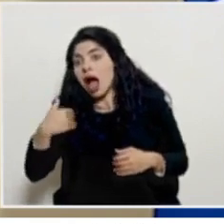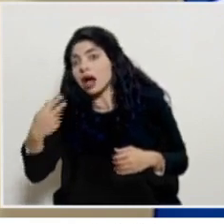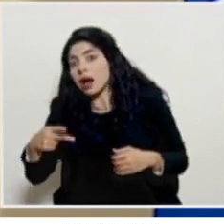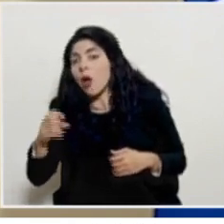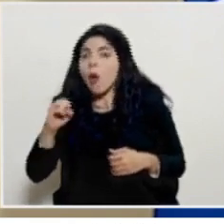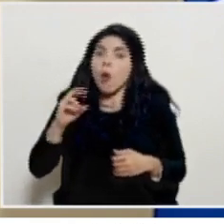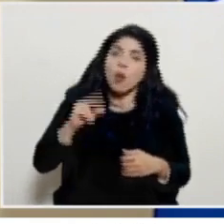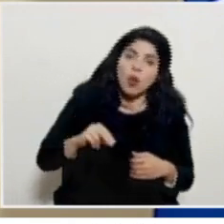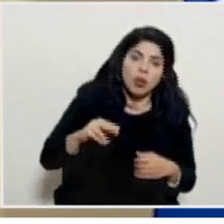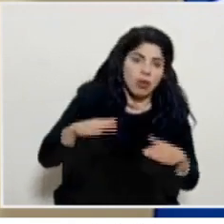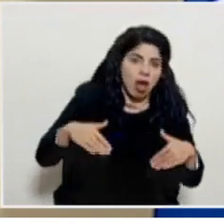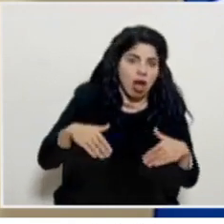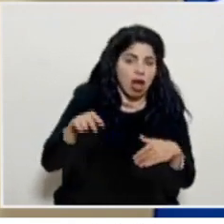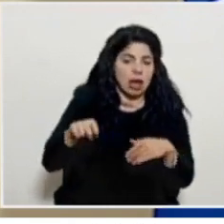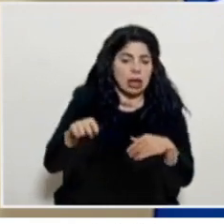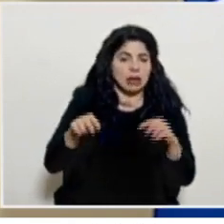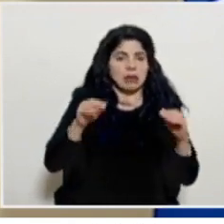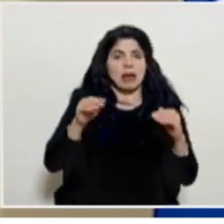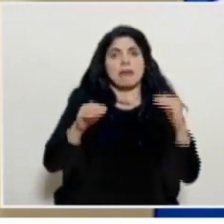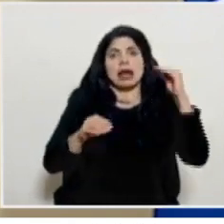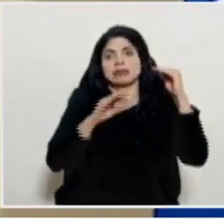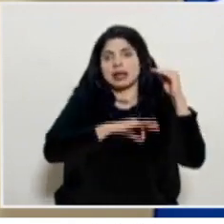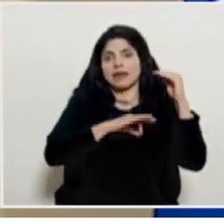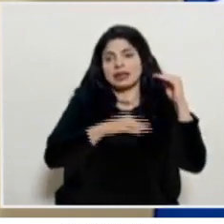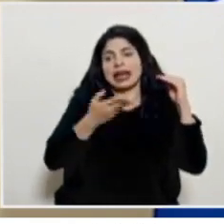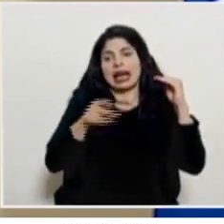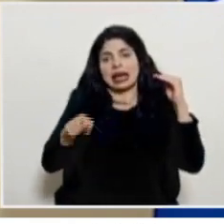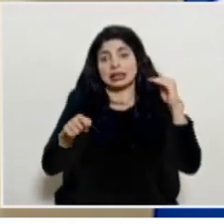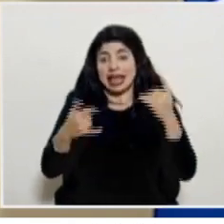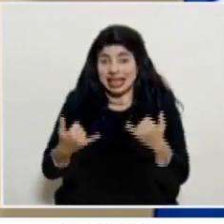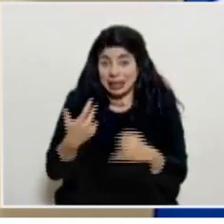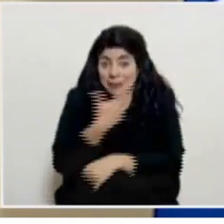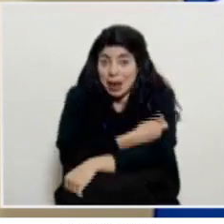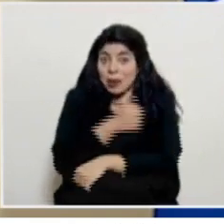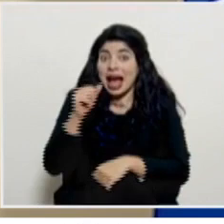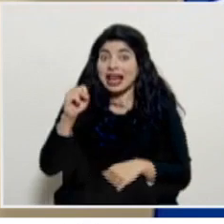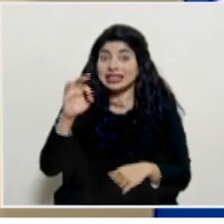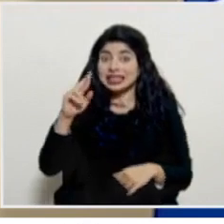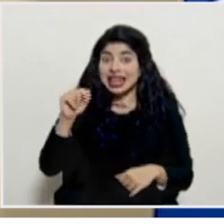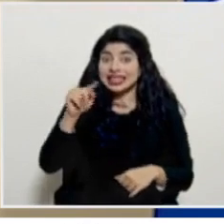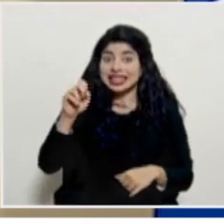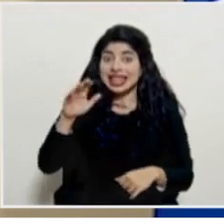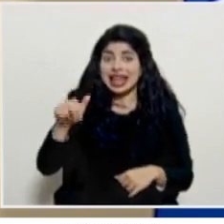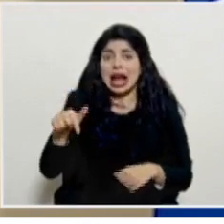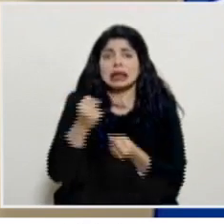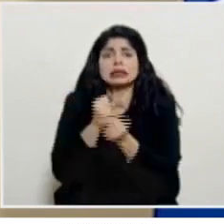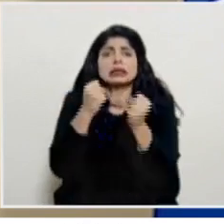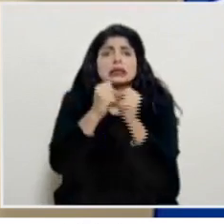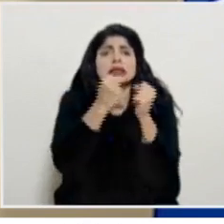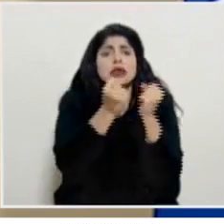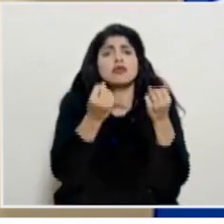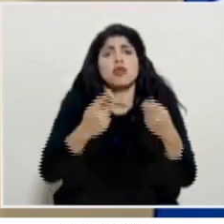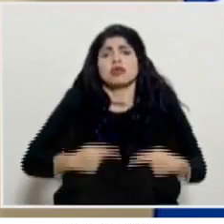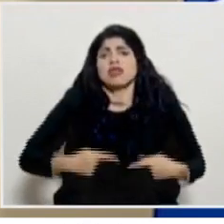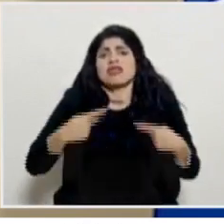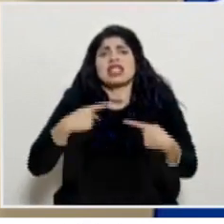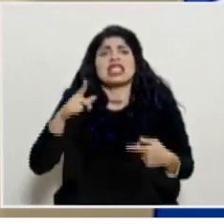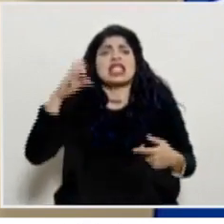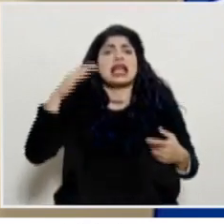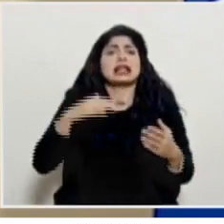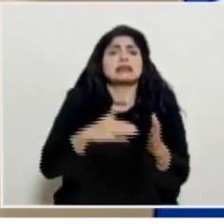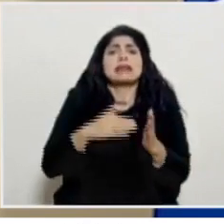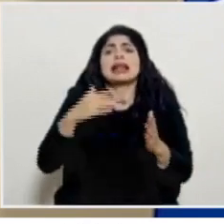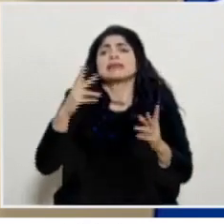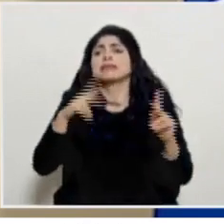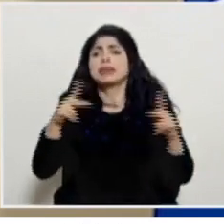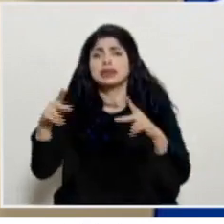y que eso justamente estamos hablando que la vacuna de AstraZeneca hoy por hoy está salvando muchísimas vidas. hablando de cientos, de miles de